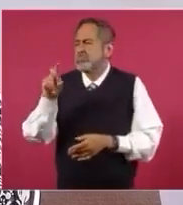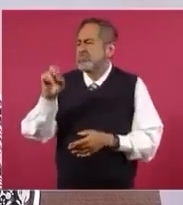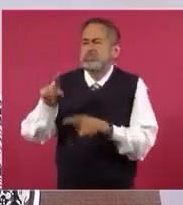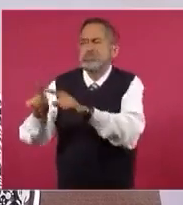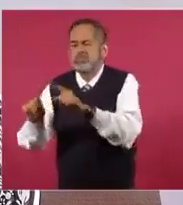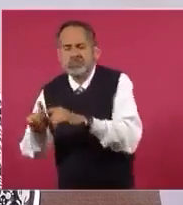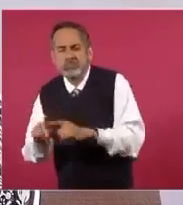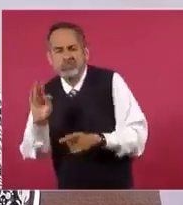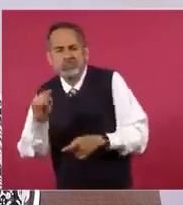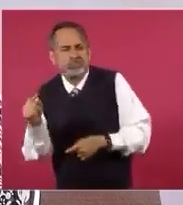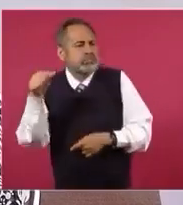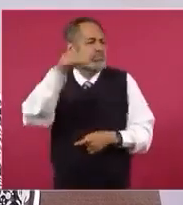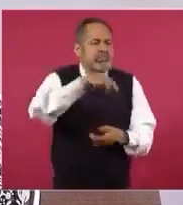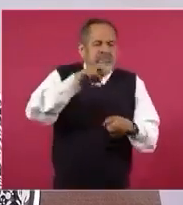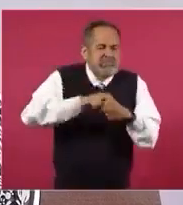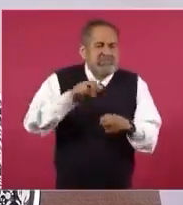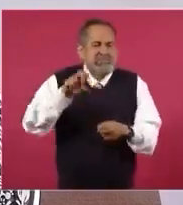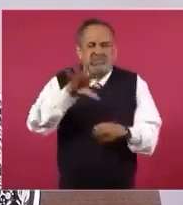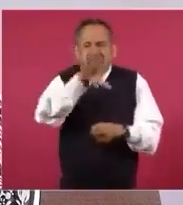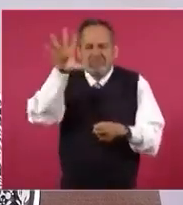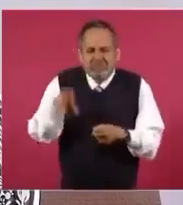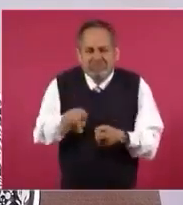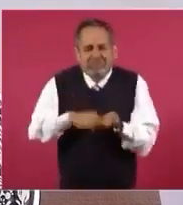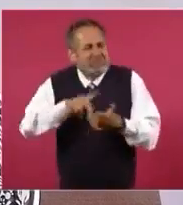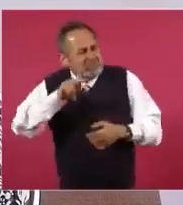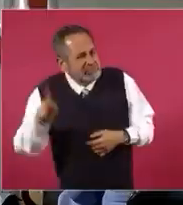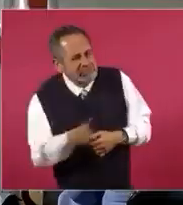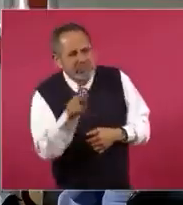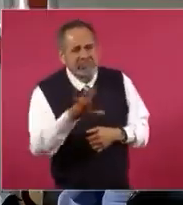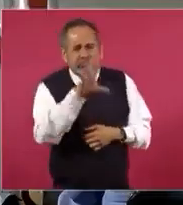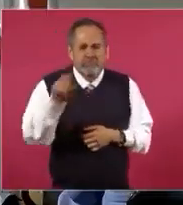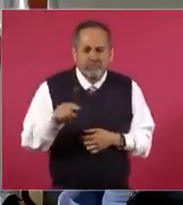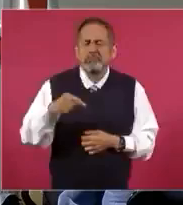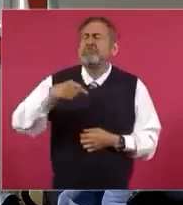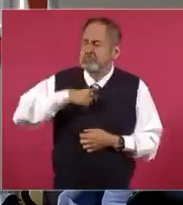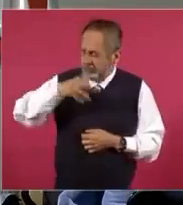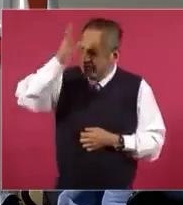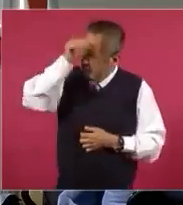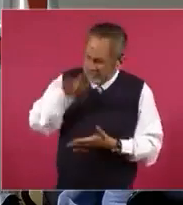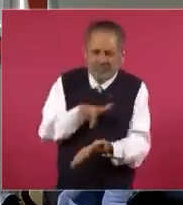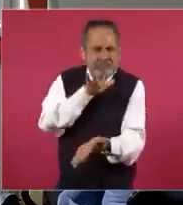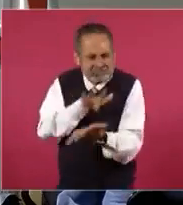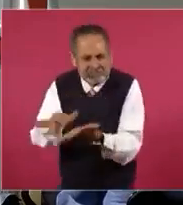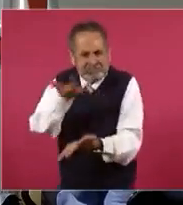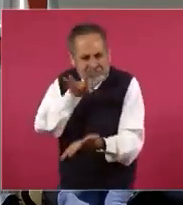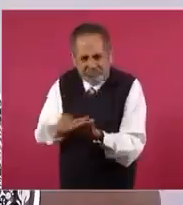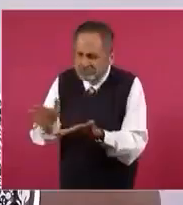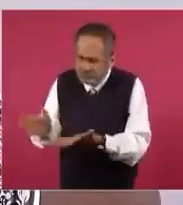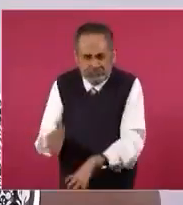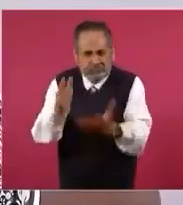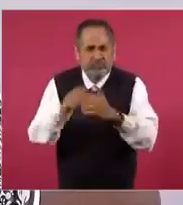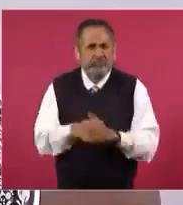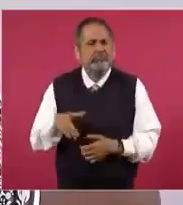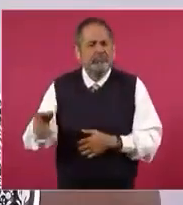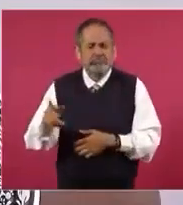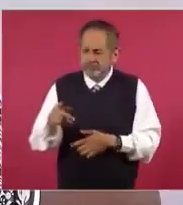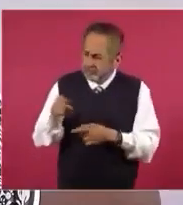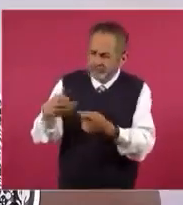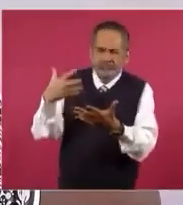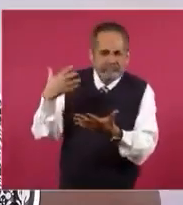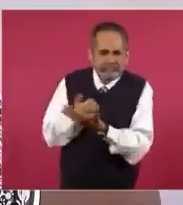en el corazón de África, en un pueblo, yo apoyo esa moción porque se merece todo.